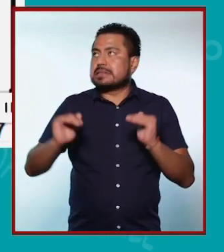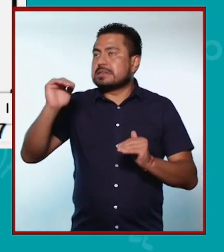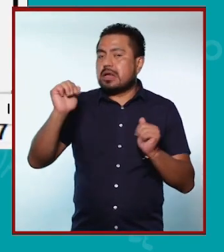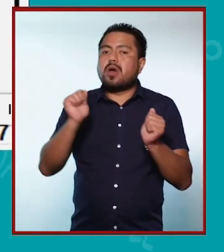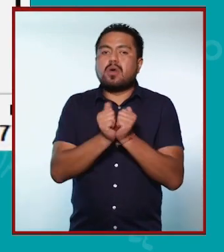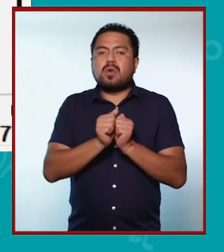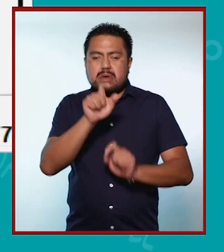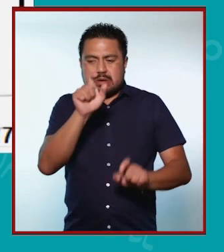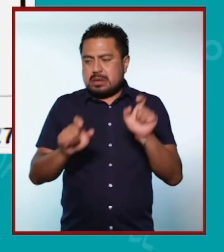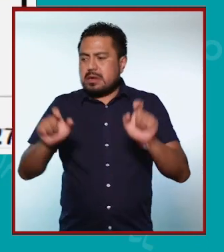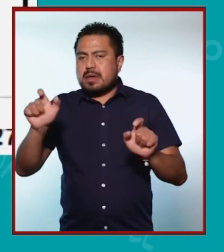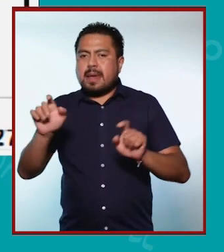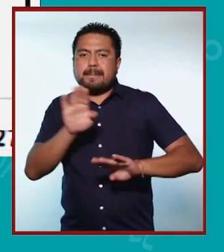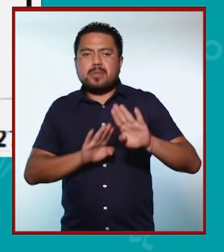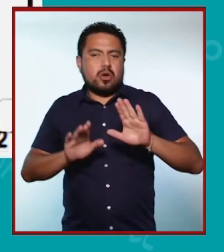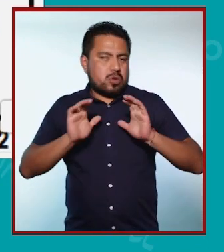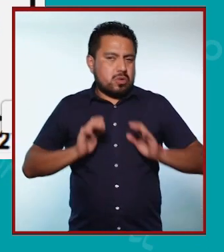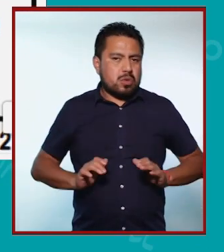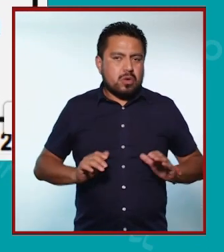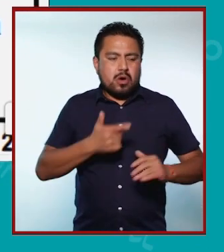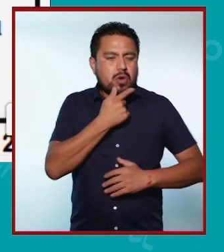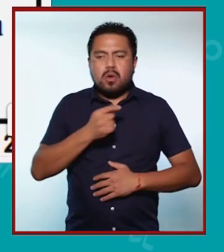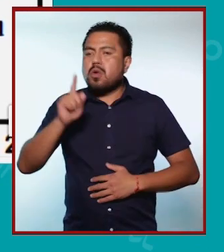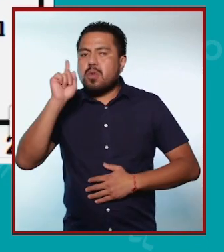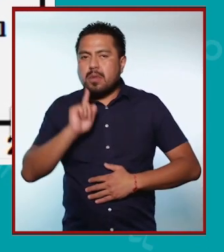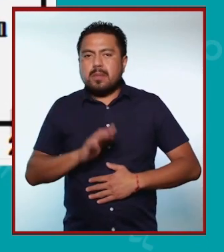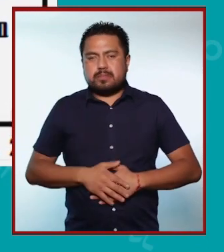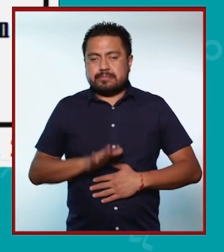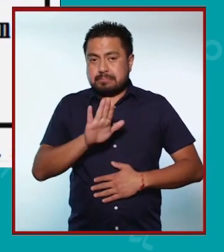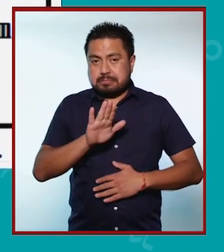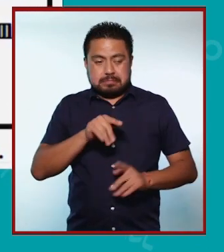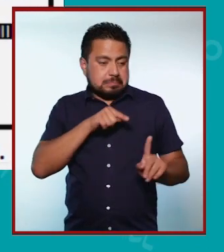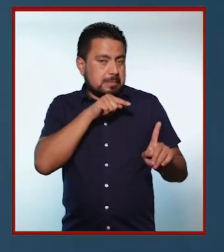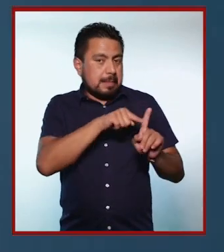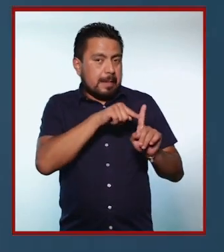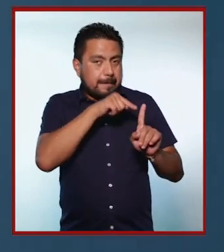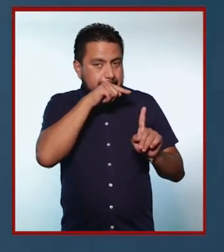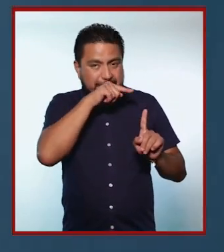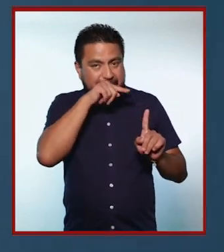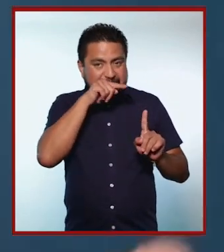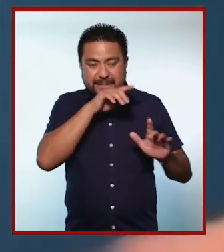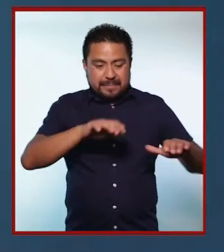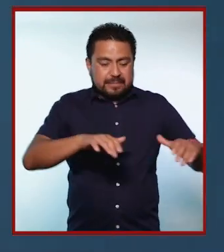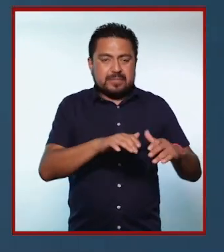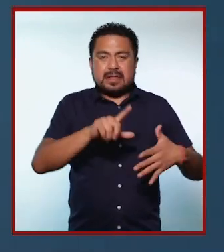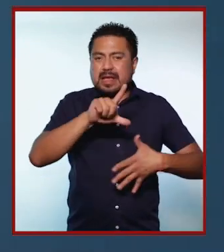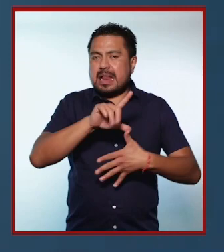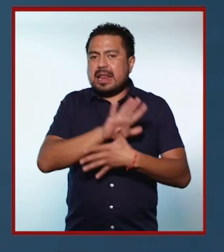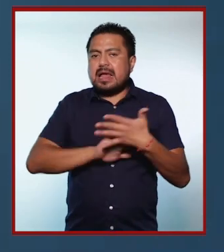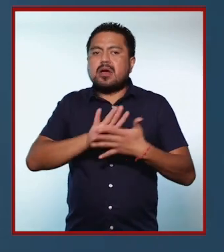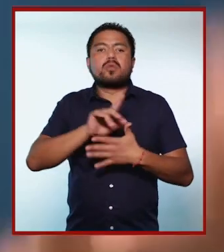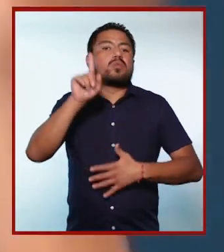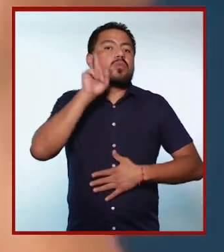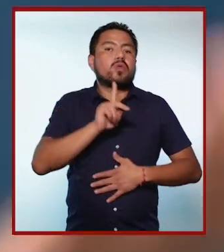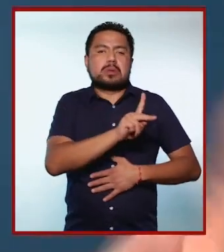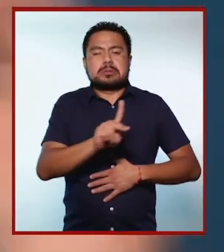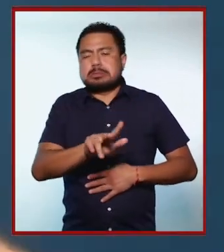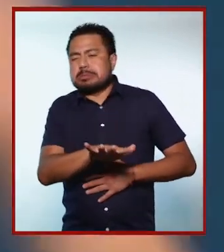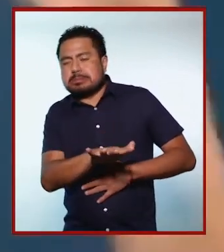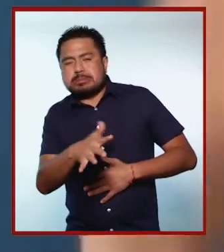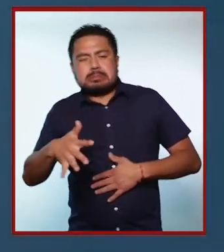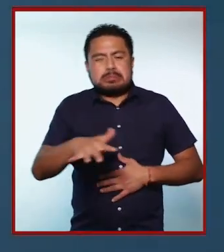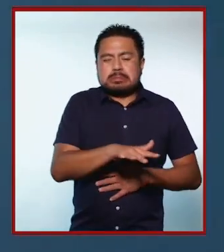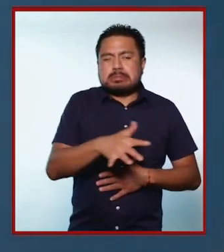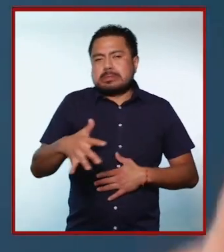Tiene que ver con las características biológicas, ¿no? De hombres y mujeres. En el caso de la población latina, bueno, las mujeres